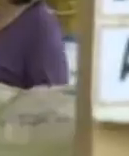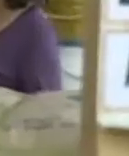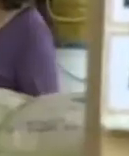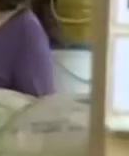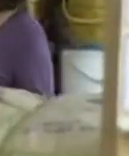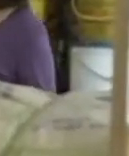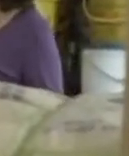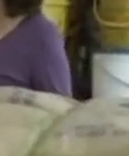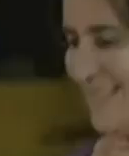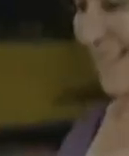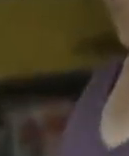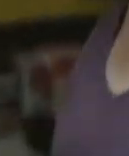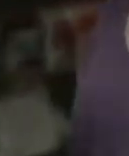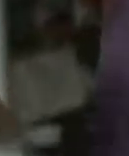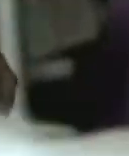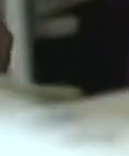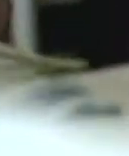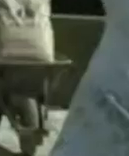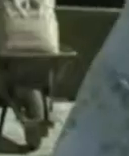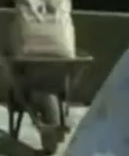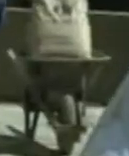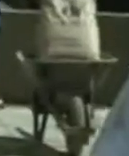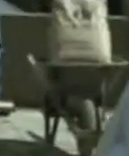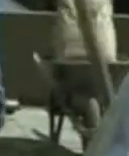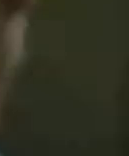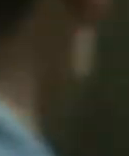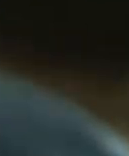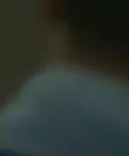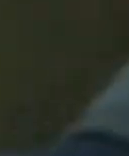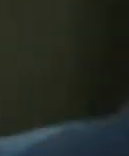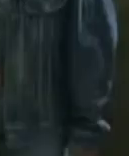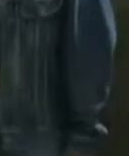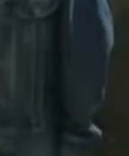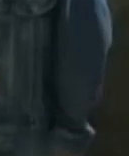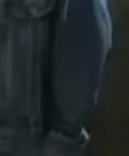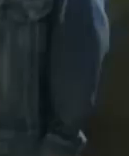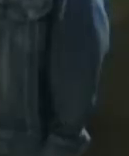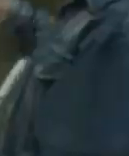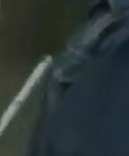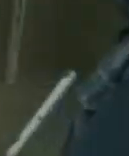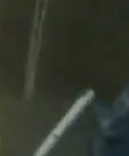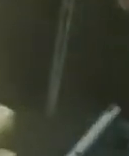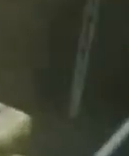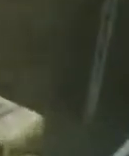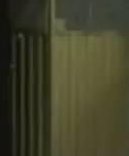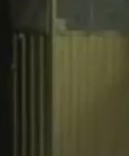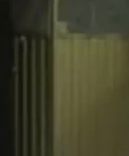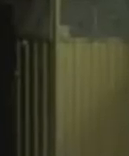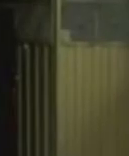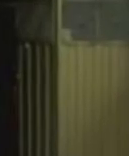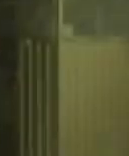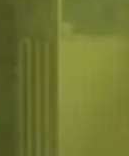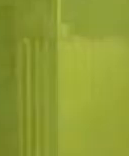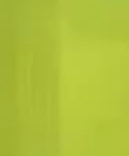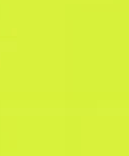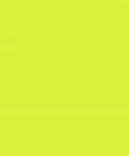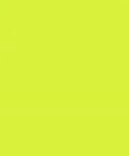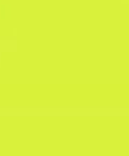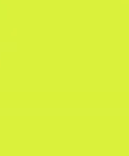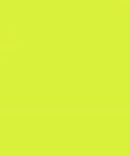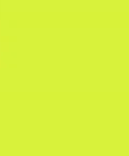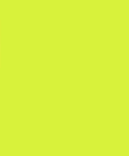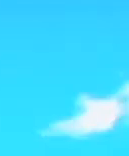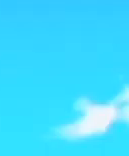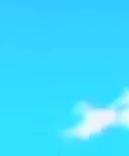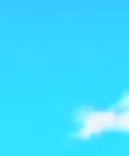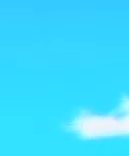apariencias puede equivocarse. En tu casa como en la vida, lo que importa es lo que va por dentro. Para tu casa exige siempre Argos.